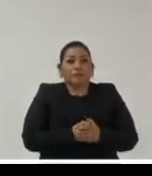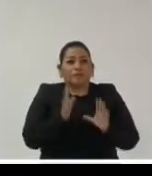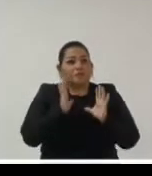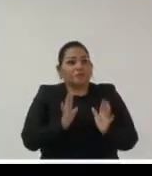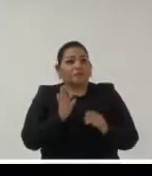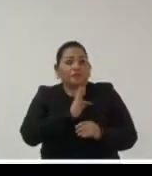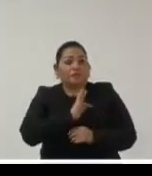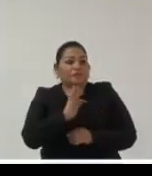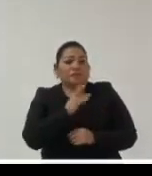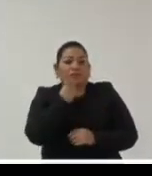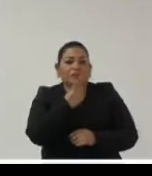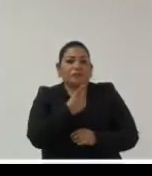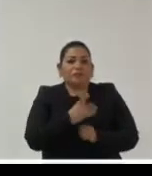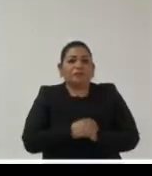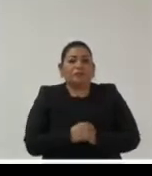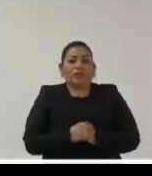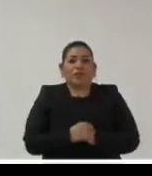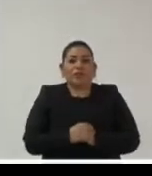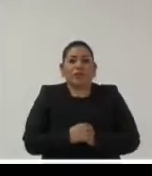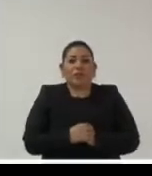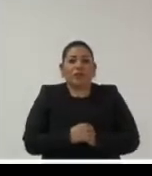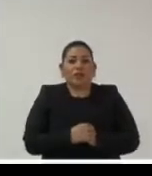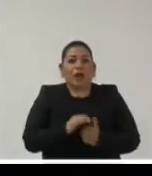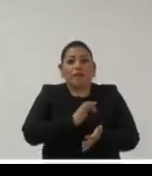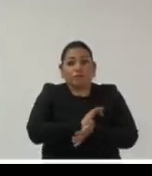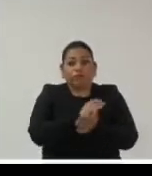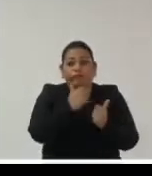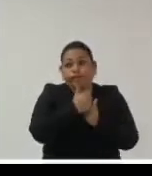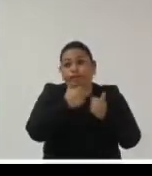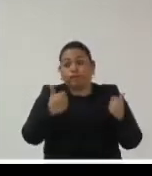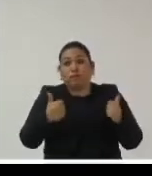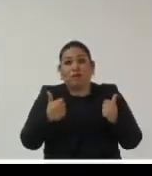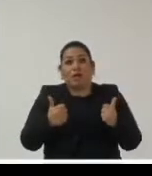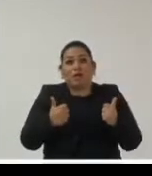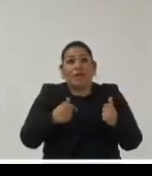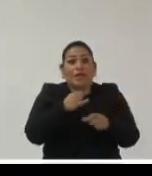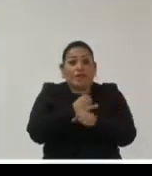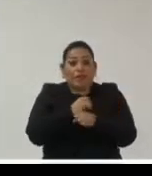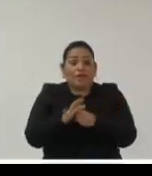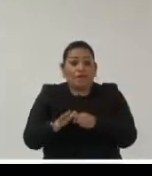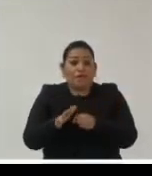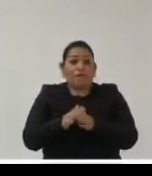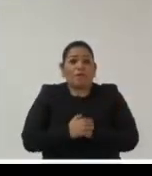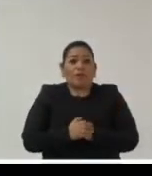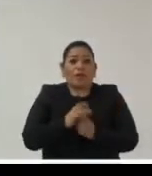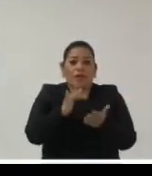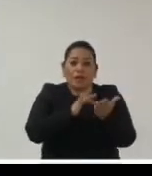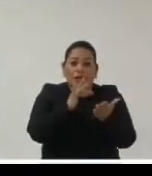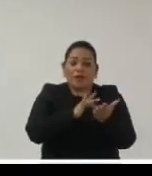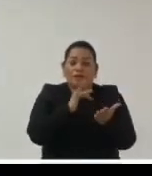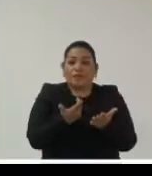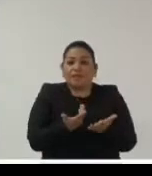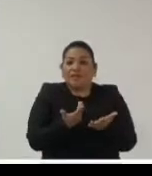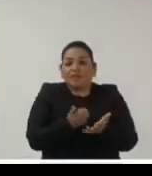ni siquiera el aumento explosivo de la información electrónica